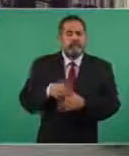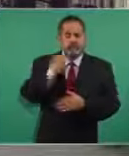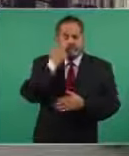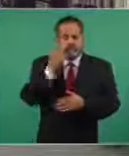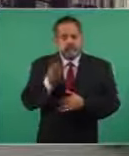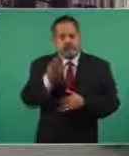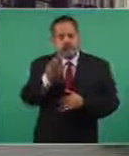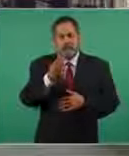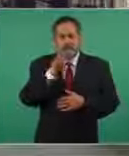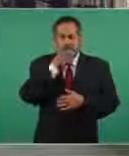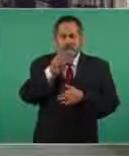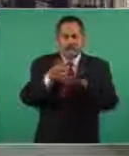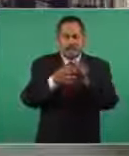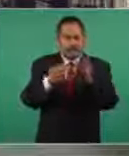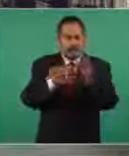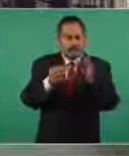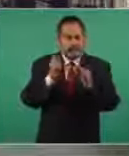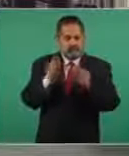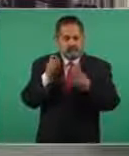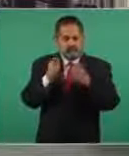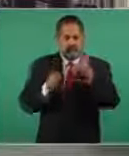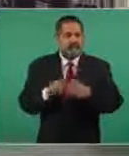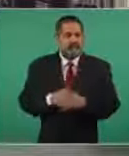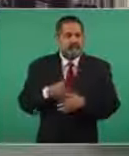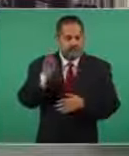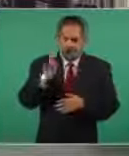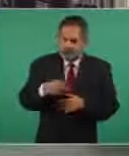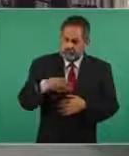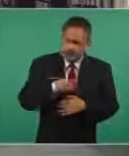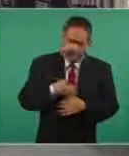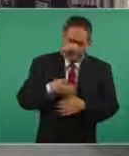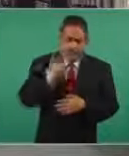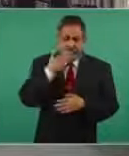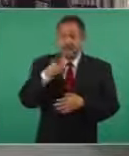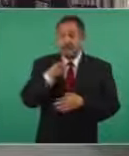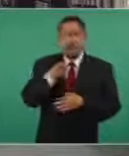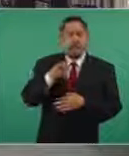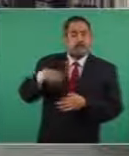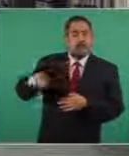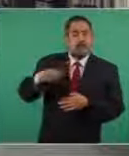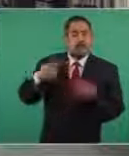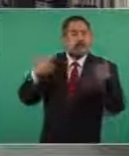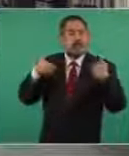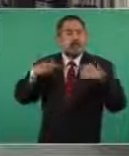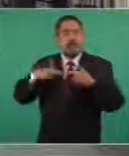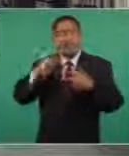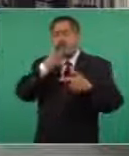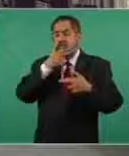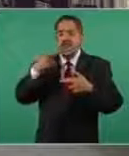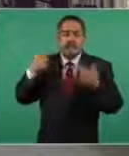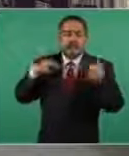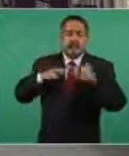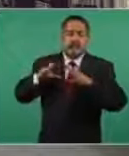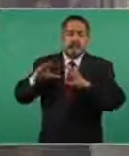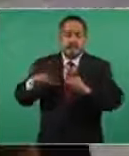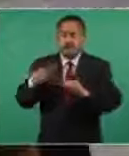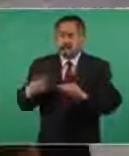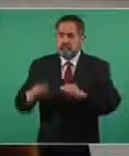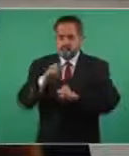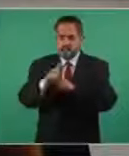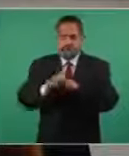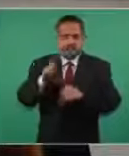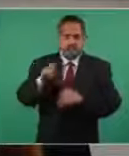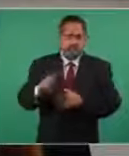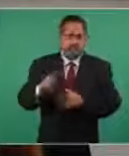comentar lo siguiente. Yo estoy muy agradecido con las maestras y maestros de este país, y en especial los que tuve